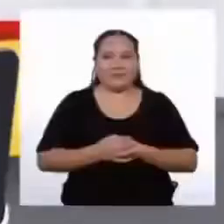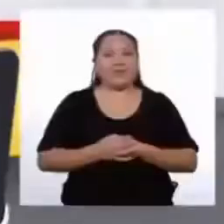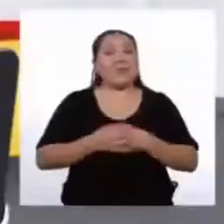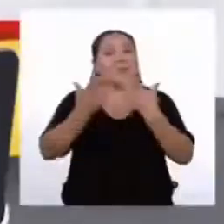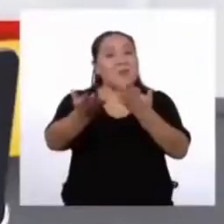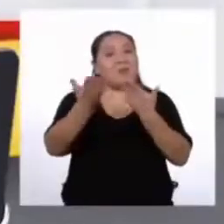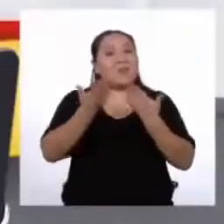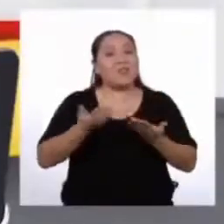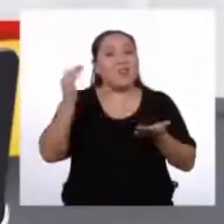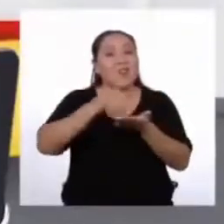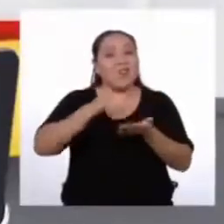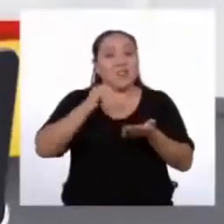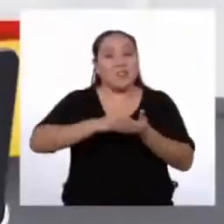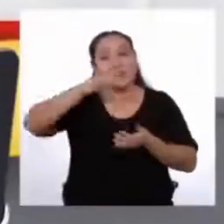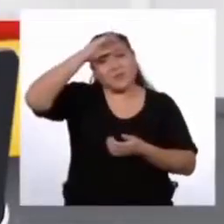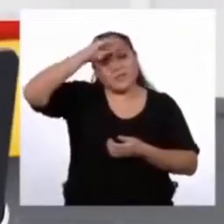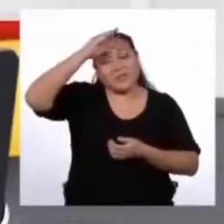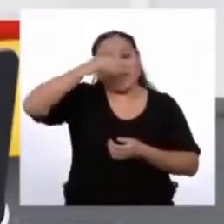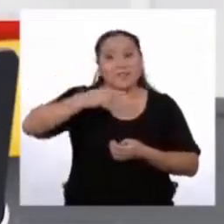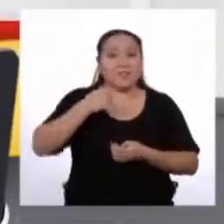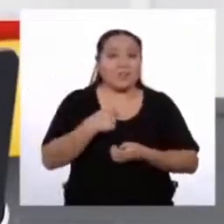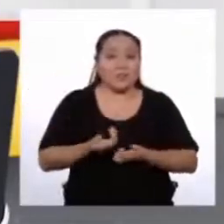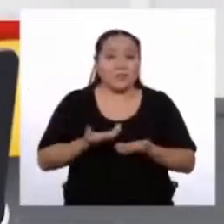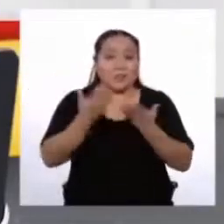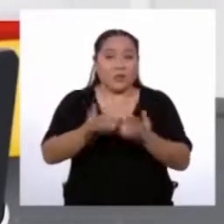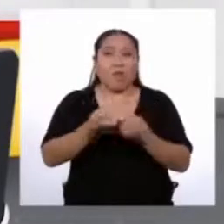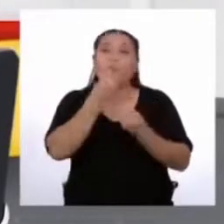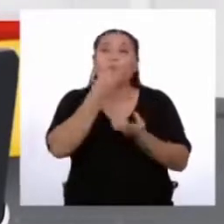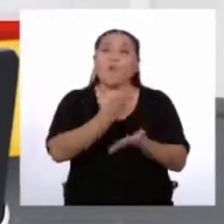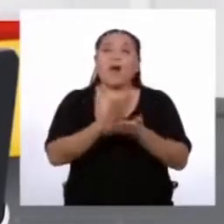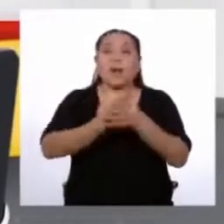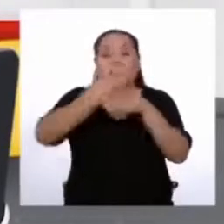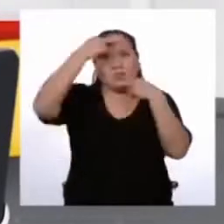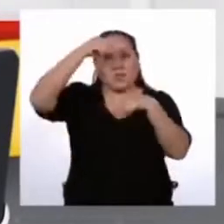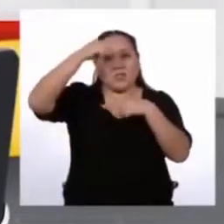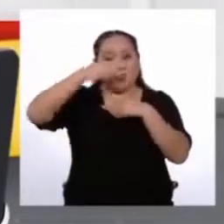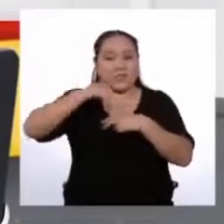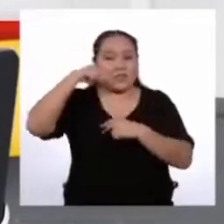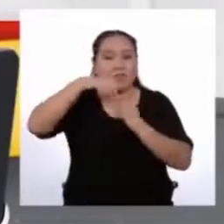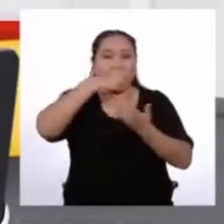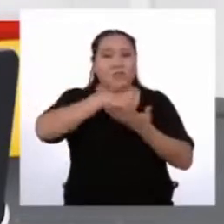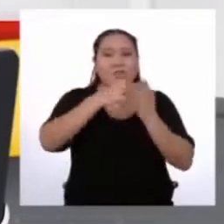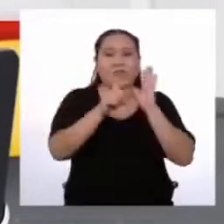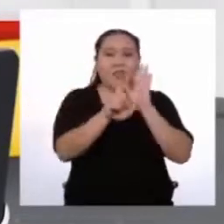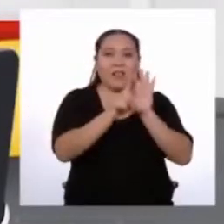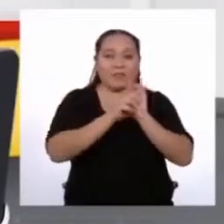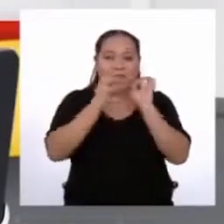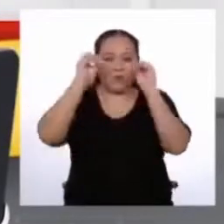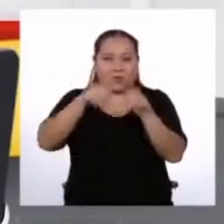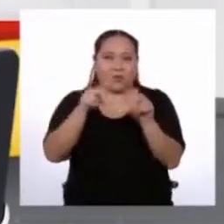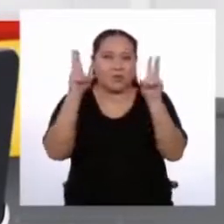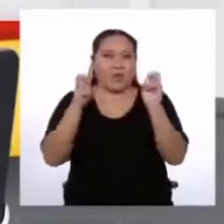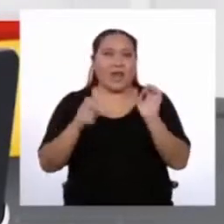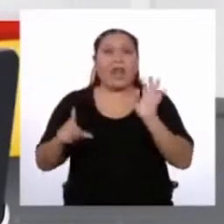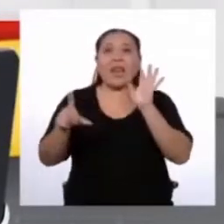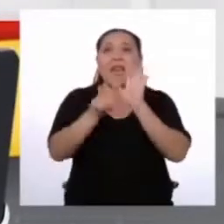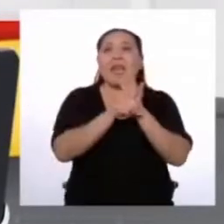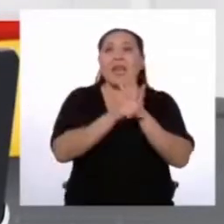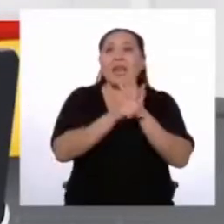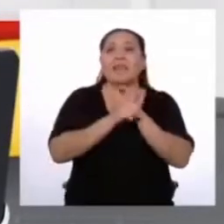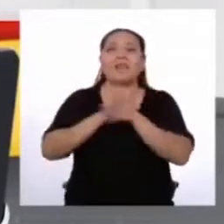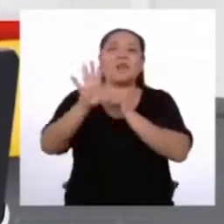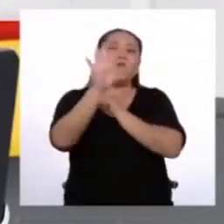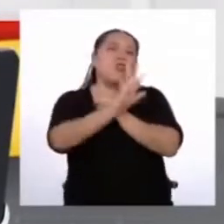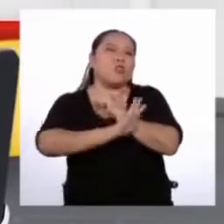Bienvenidos de vuelta, chicas y chicos, les tengo muy buenas noticias Mi proyecto de ley se titula Ley de